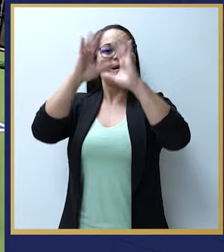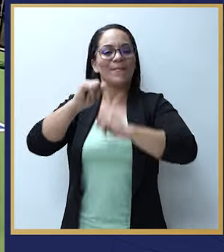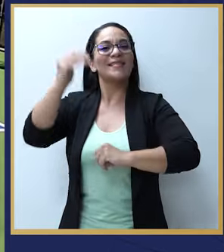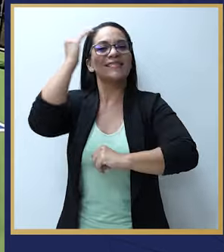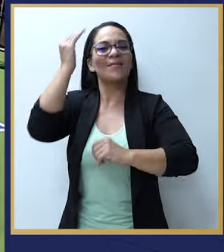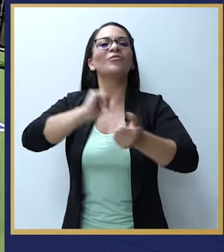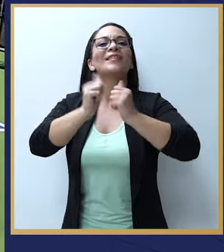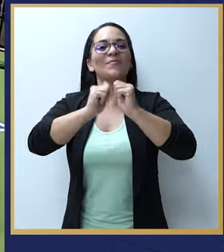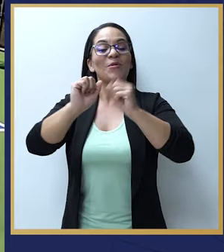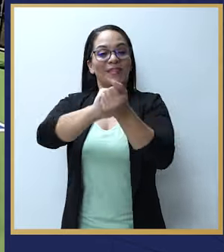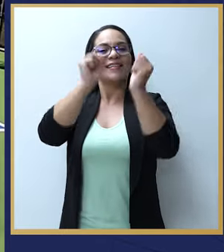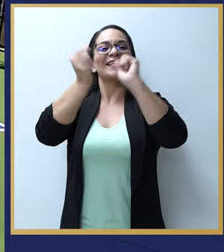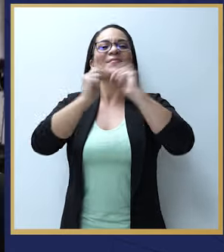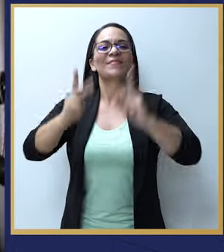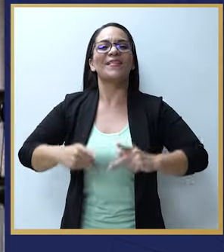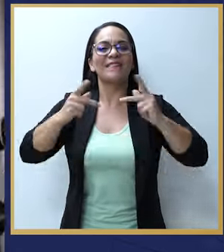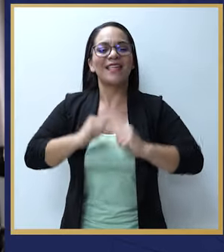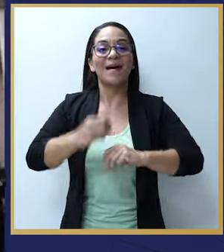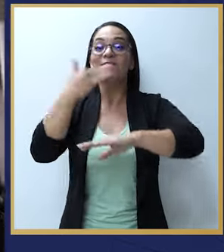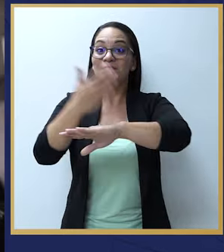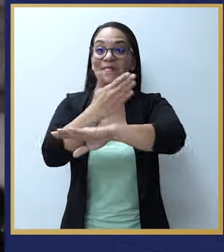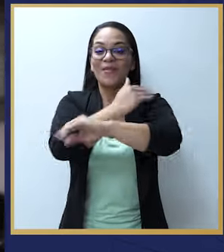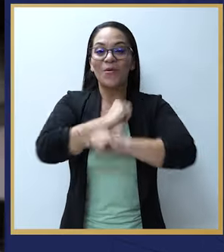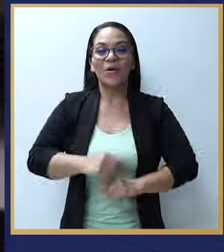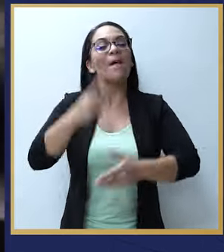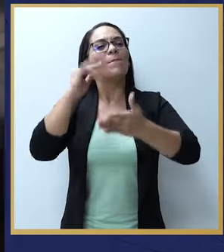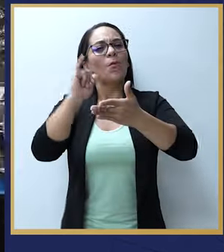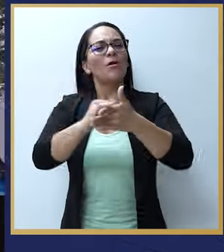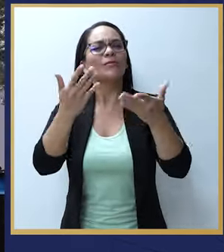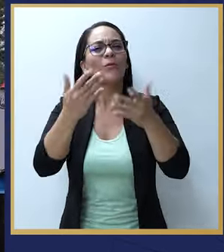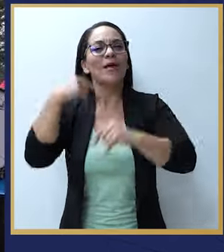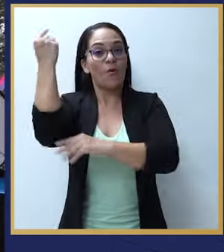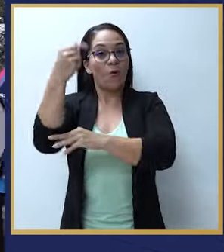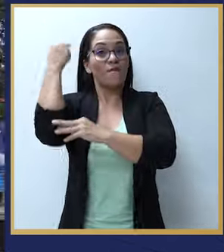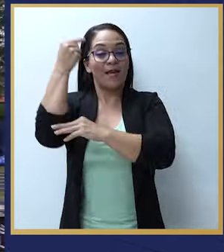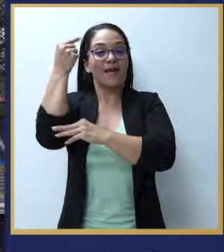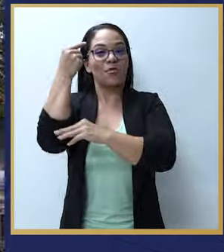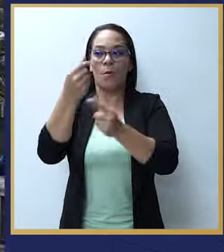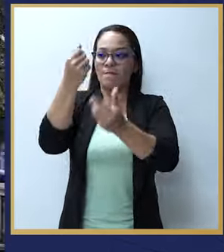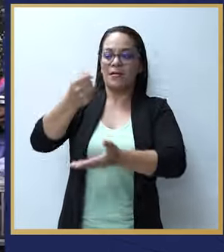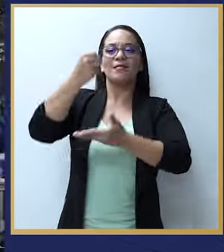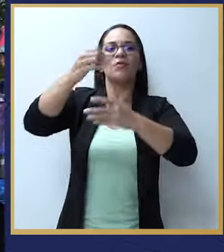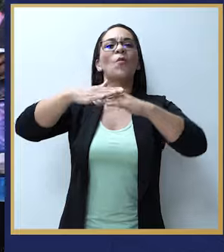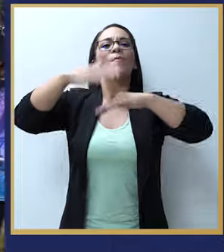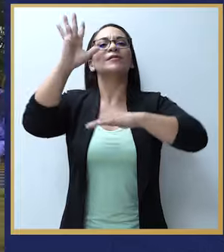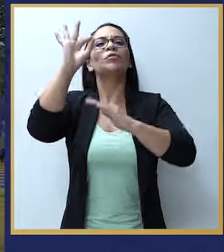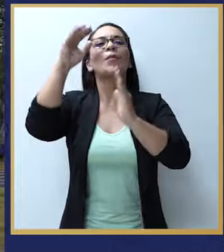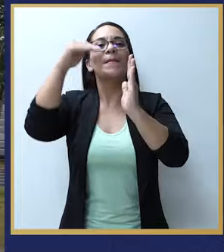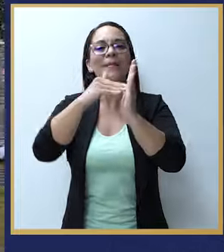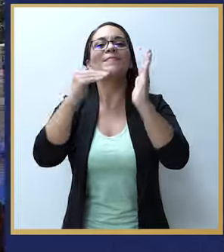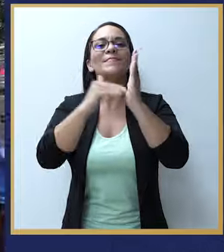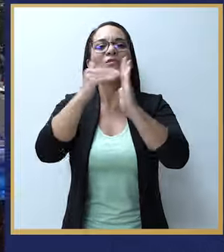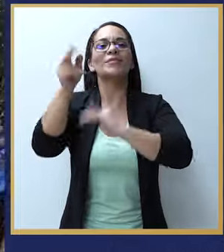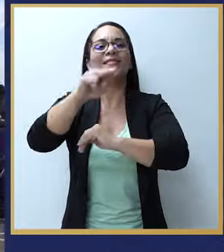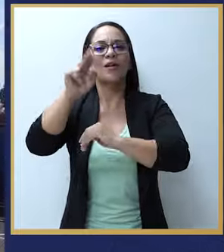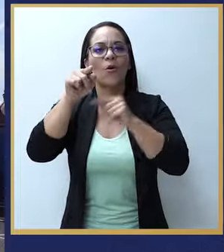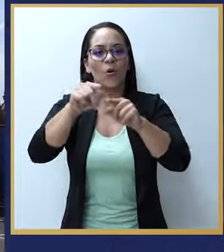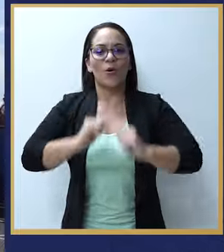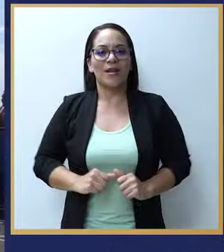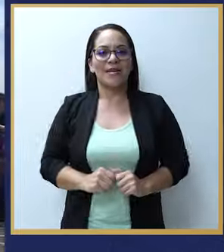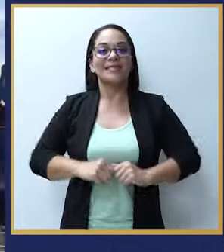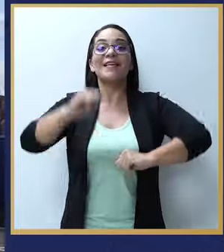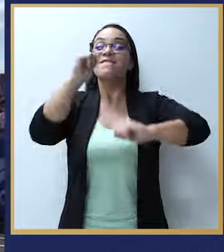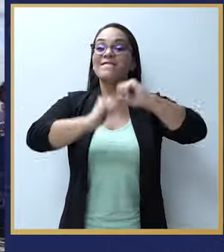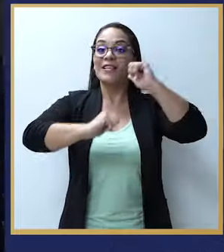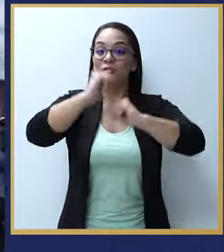deporte cambia vidas, las mejora, y por eso el gobierno ha invertido más de 9 mil millones de colones